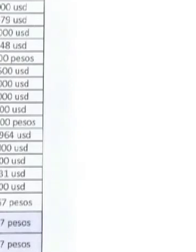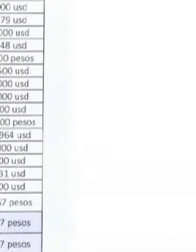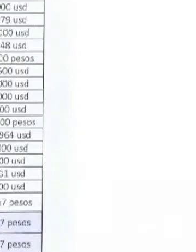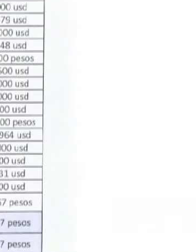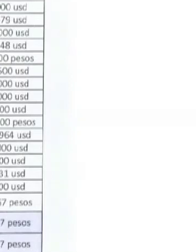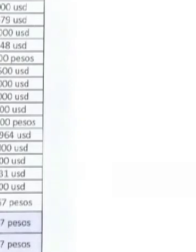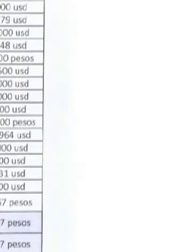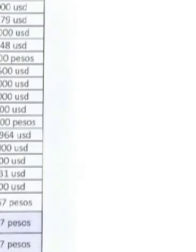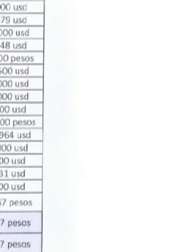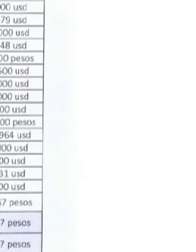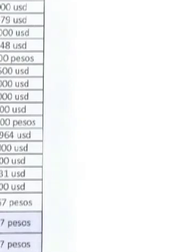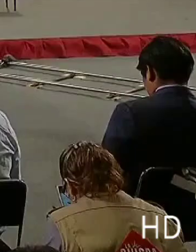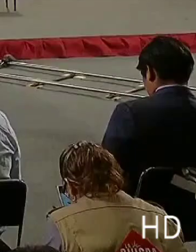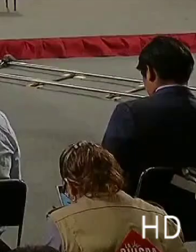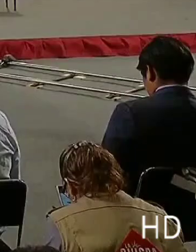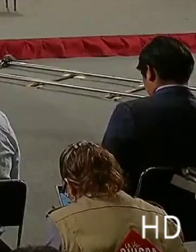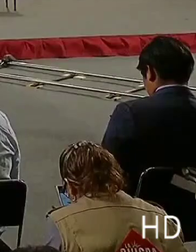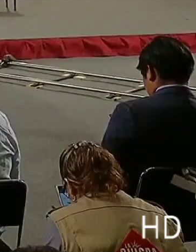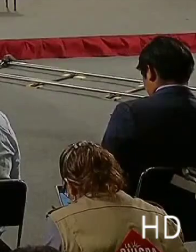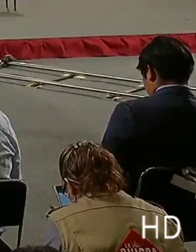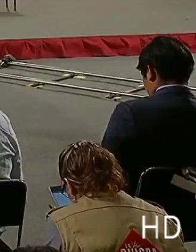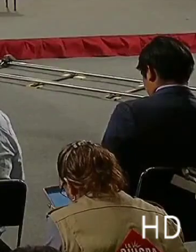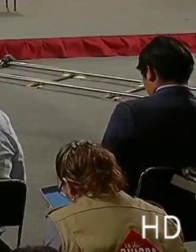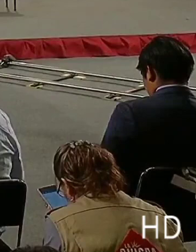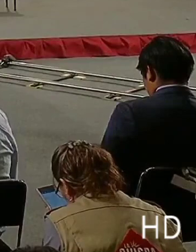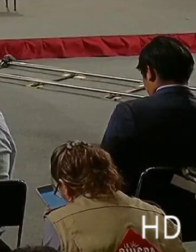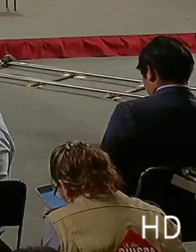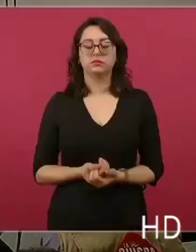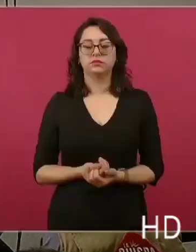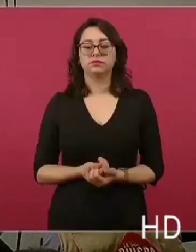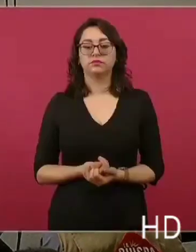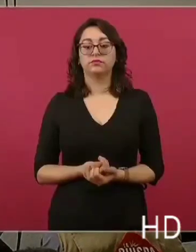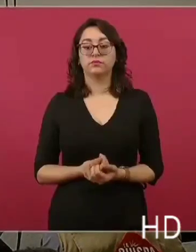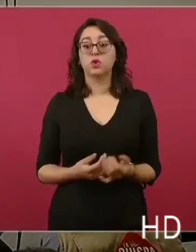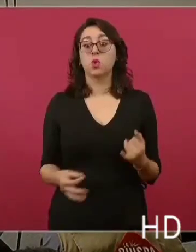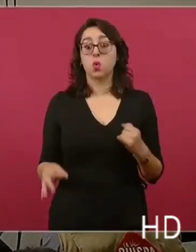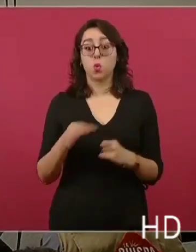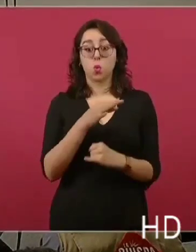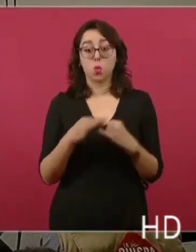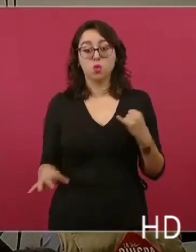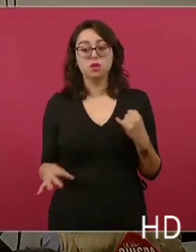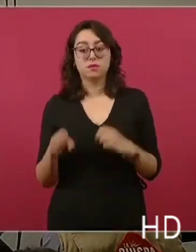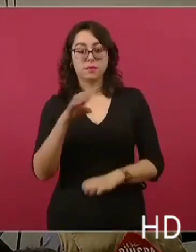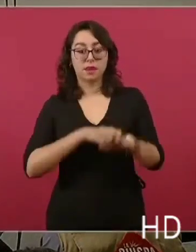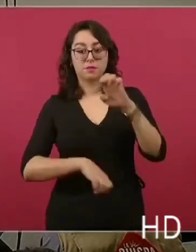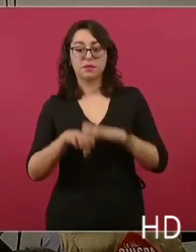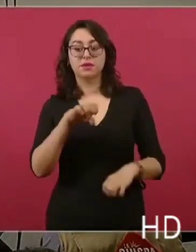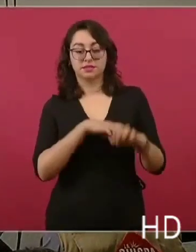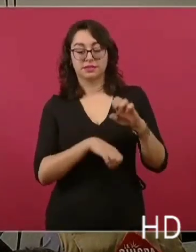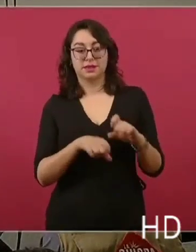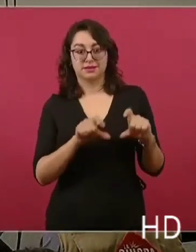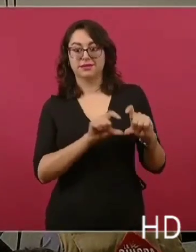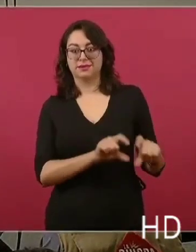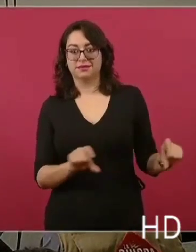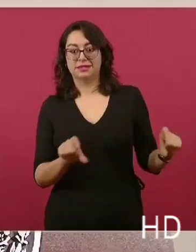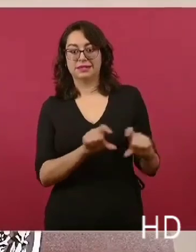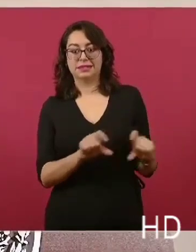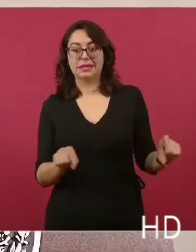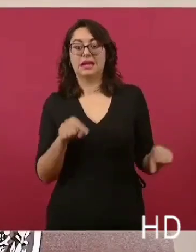Genaro García Luna y de su esposa. Y estos hicieron